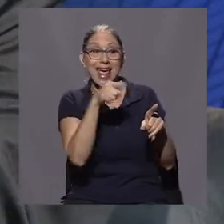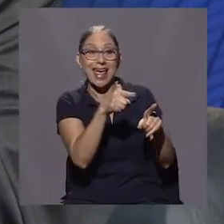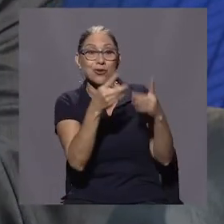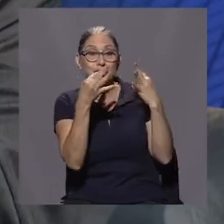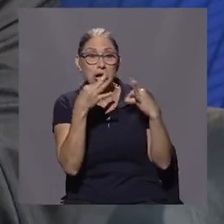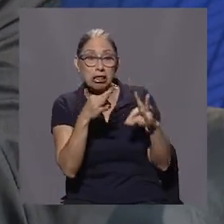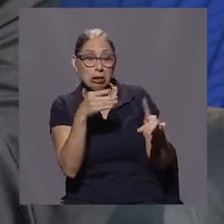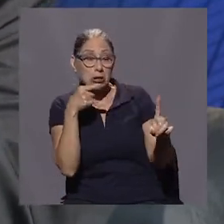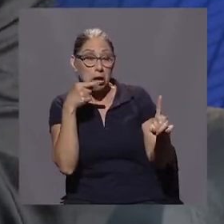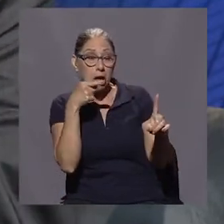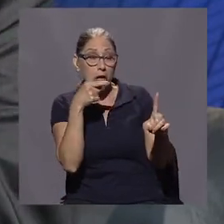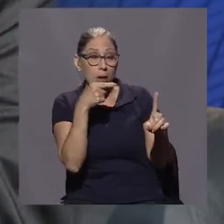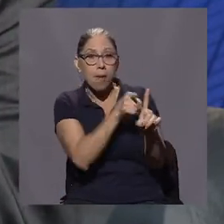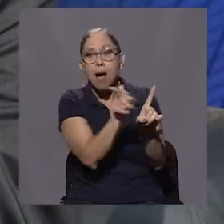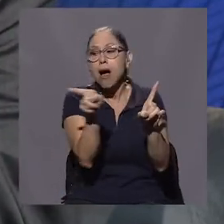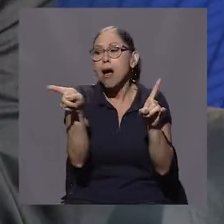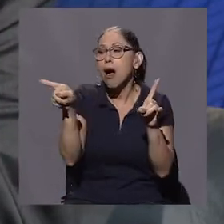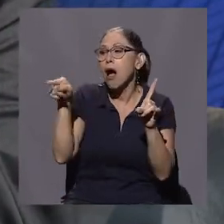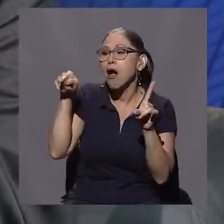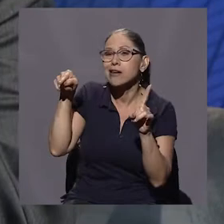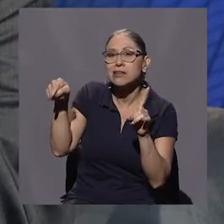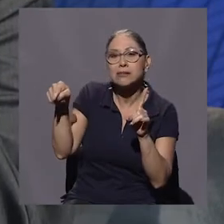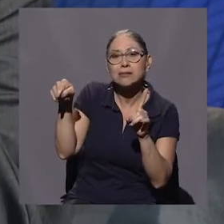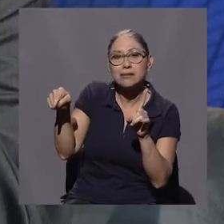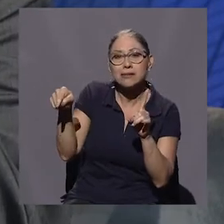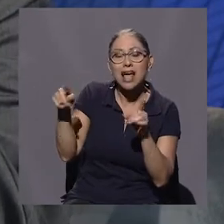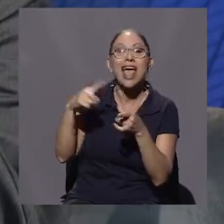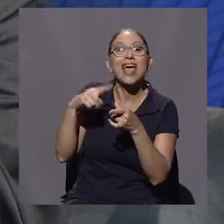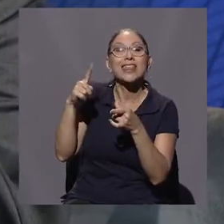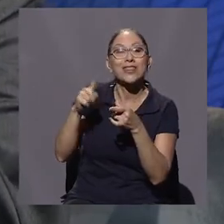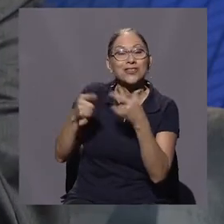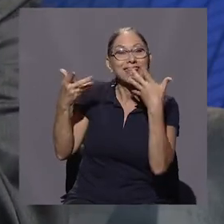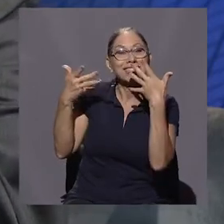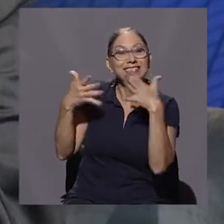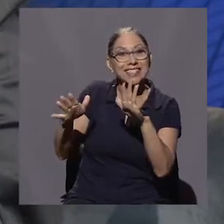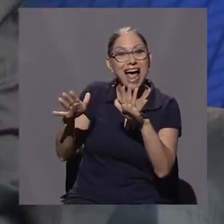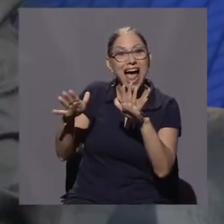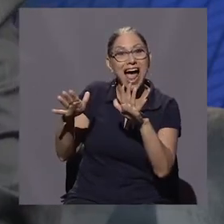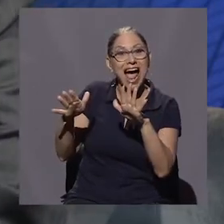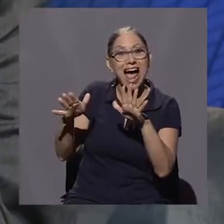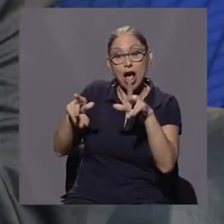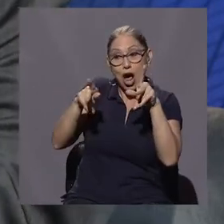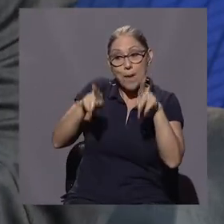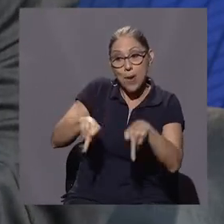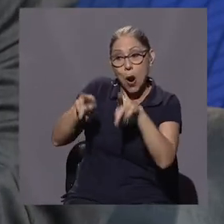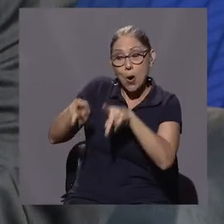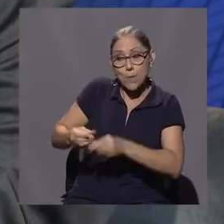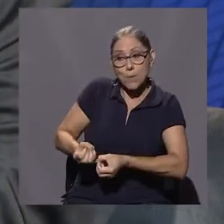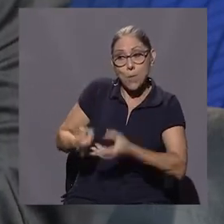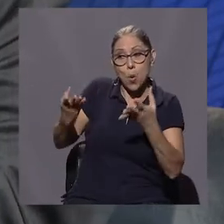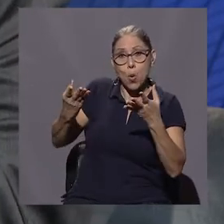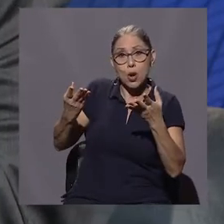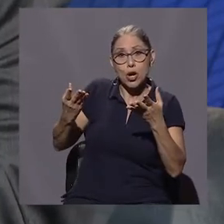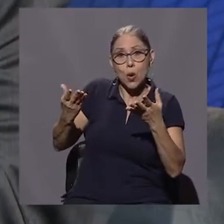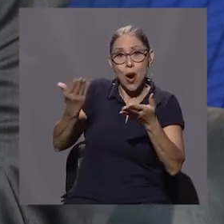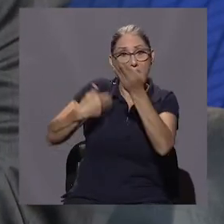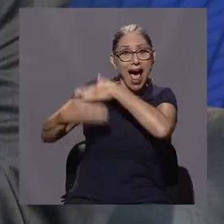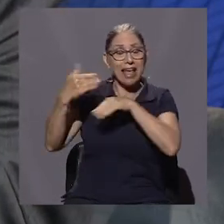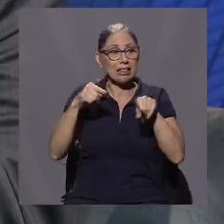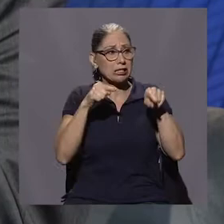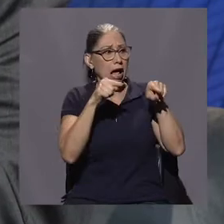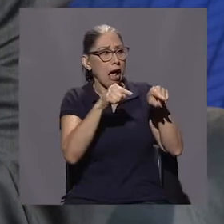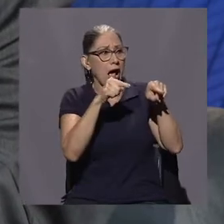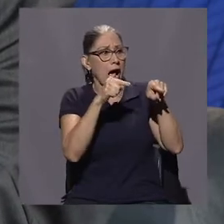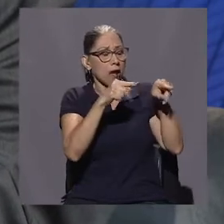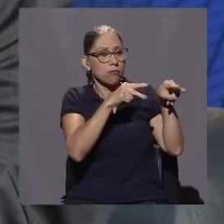que hacia esas personas se canalizara el odio público, el odio público,